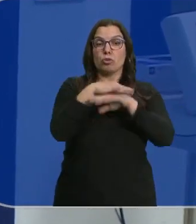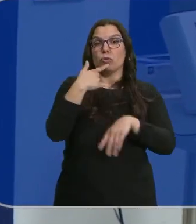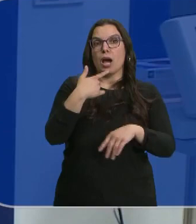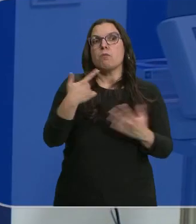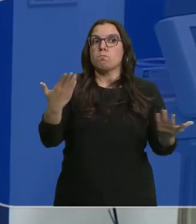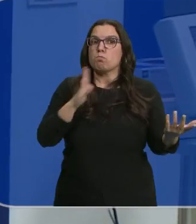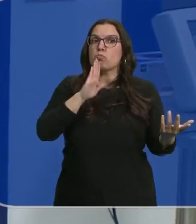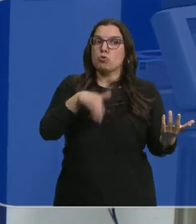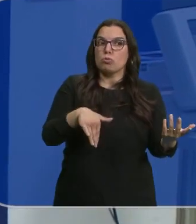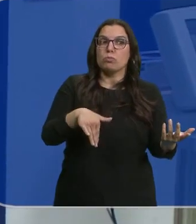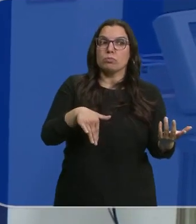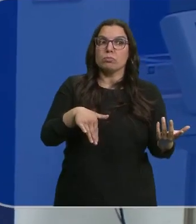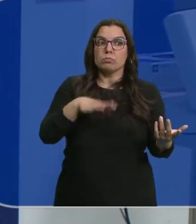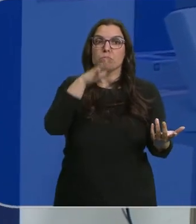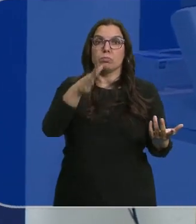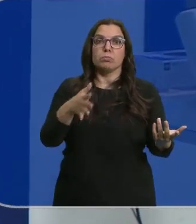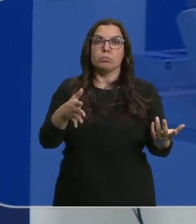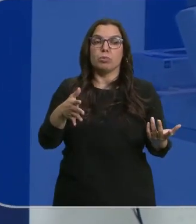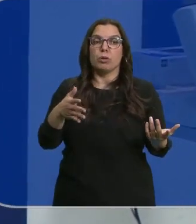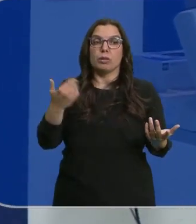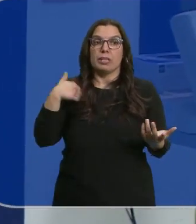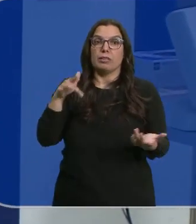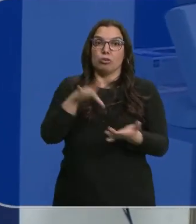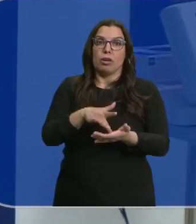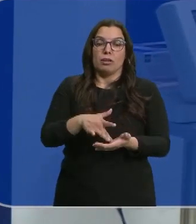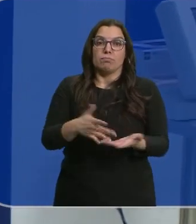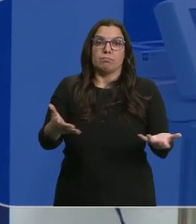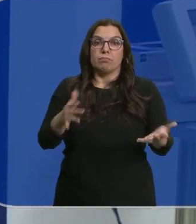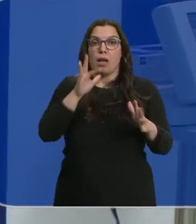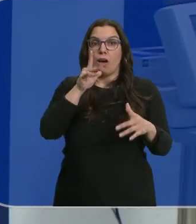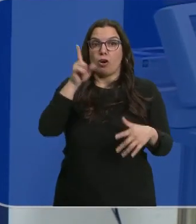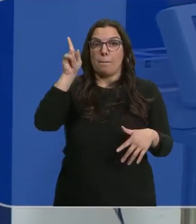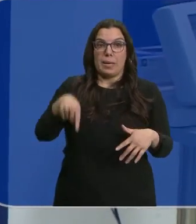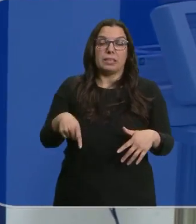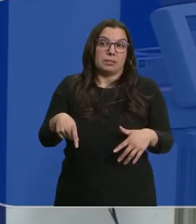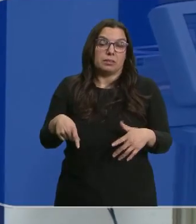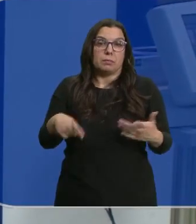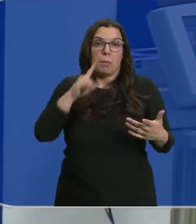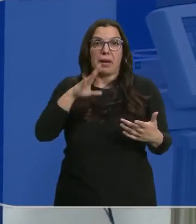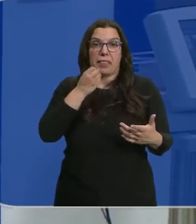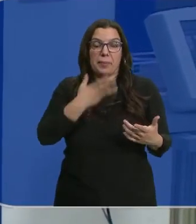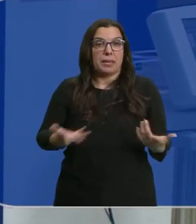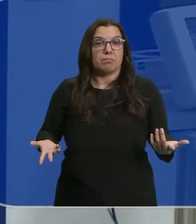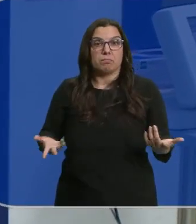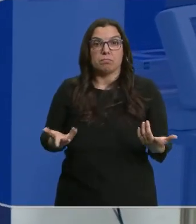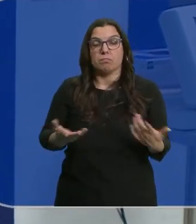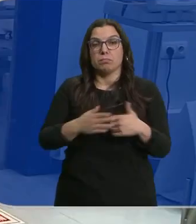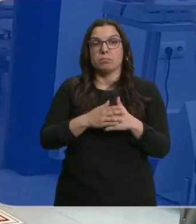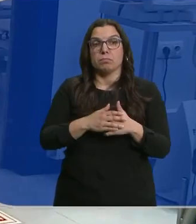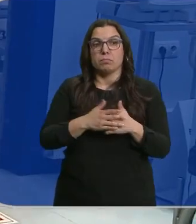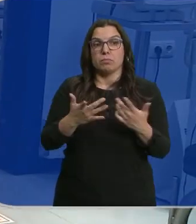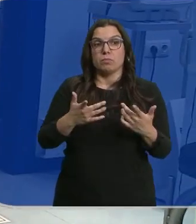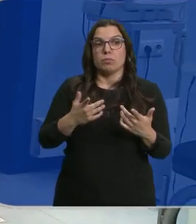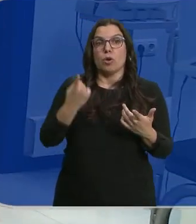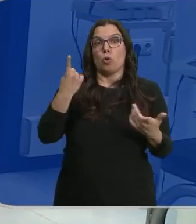porque ya me tocaba ahora en este mes y me parece bien que estén